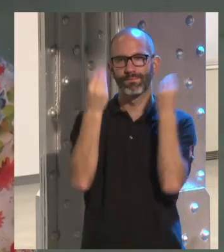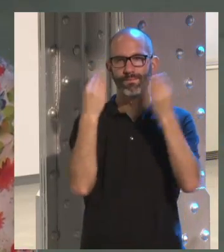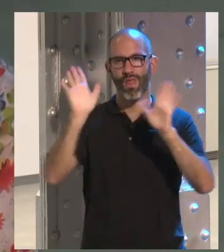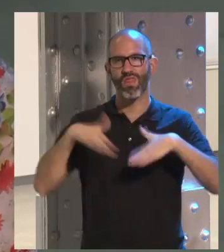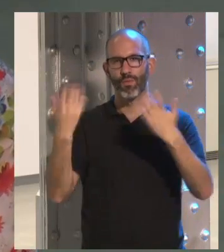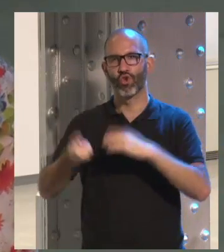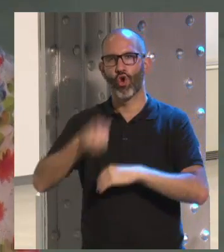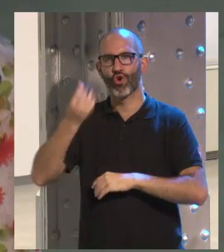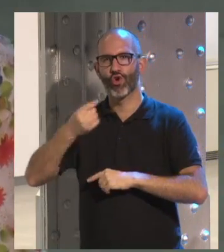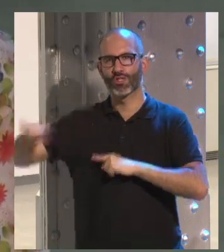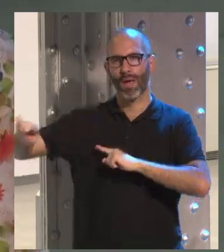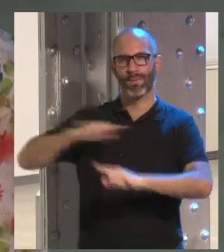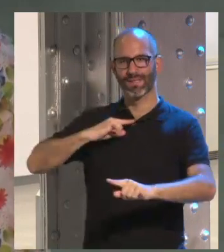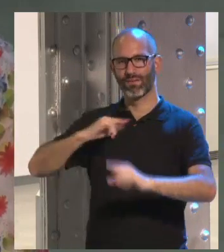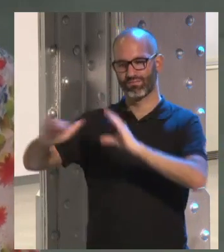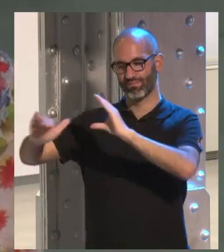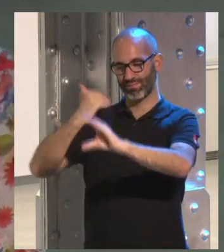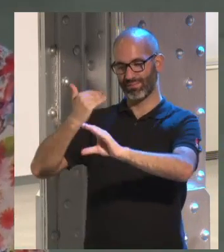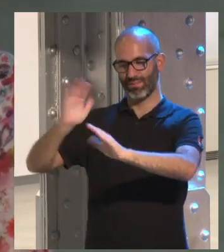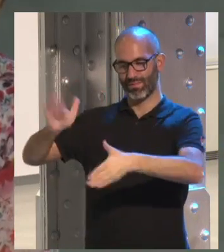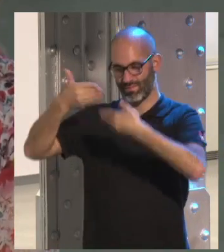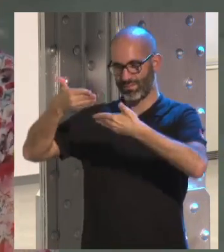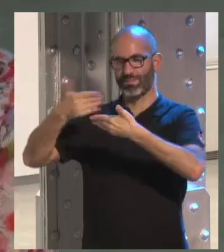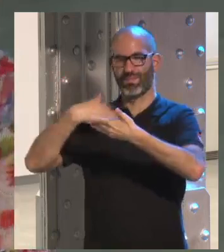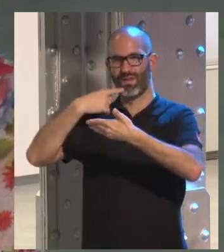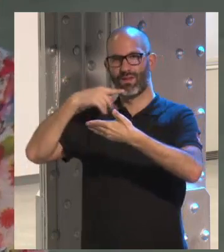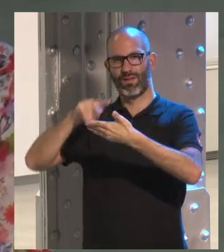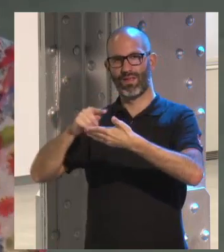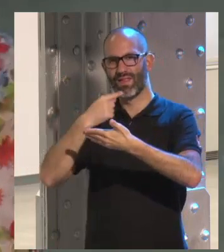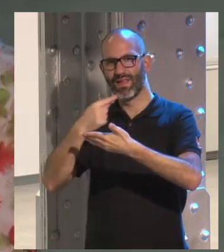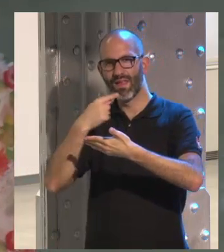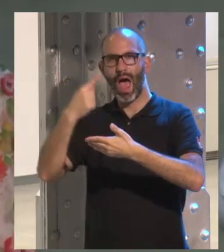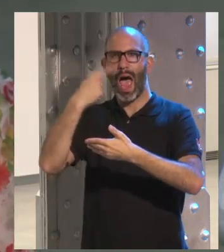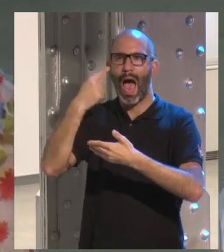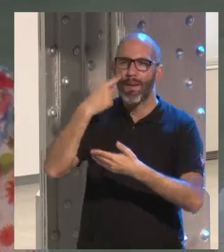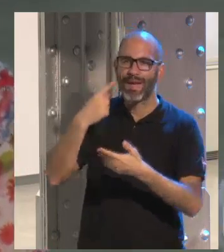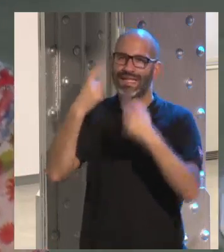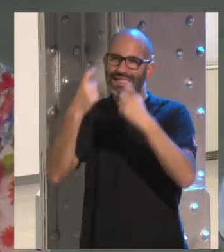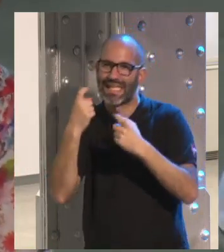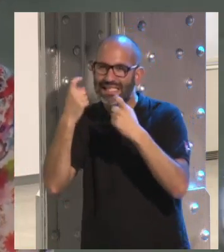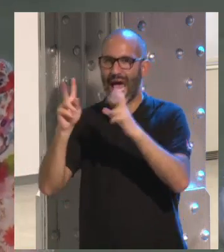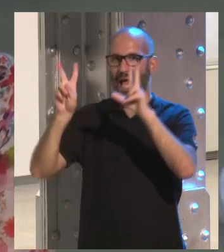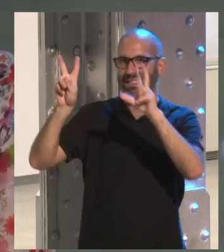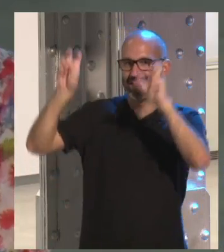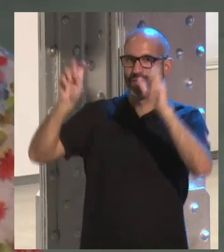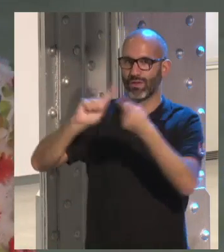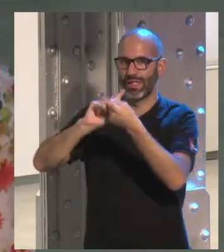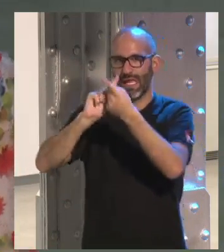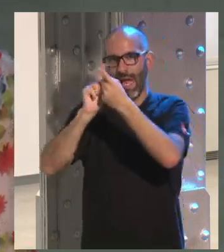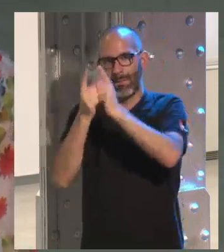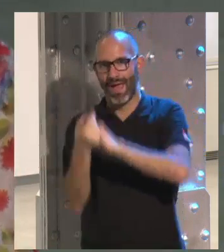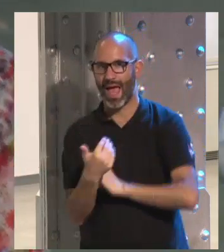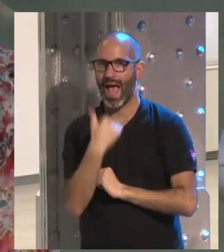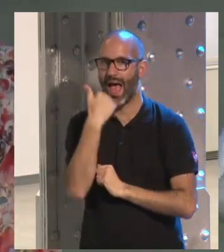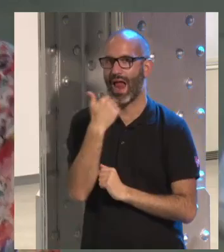Rosa en el que nos dice, de una forma un poco apurada, Bueno, a ver si le dais una vuelta al título, ponéis algo un poquito más